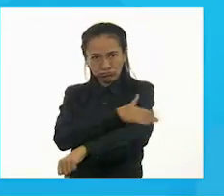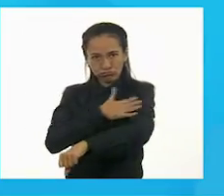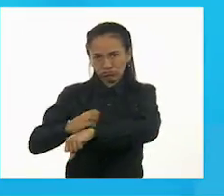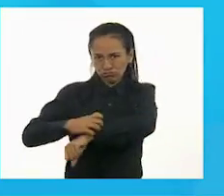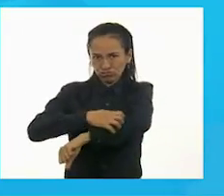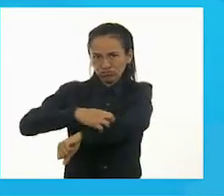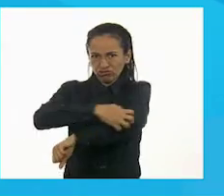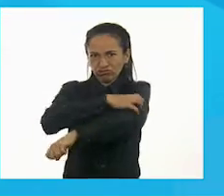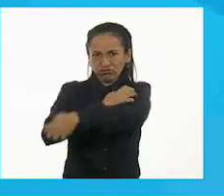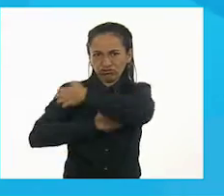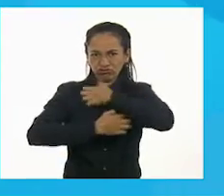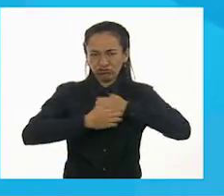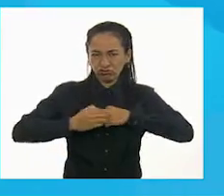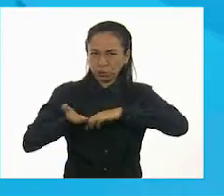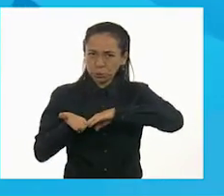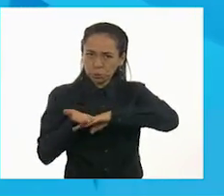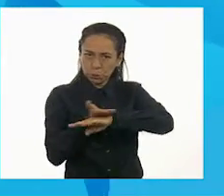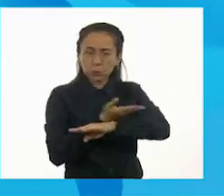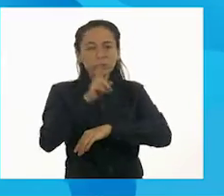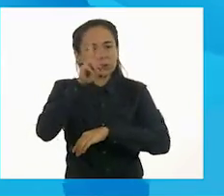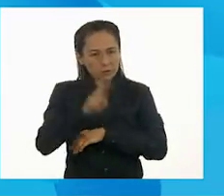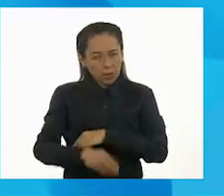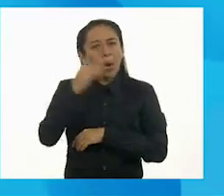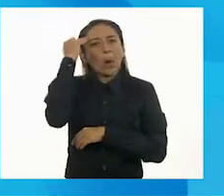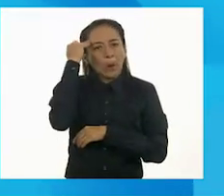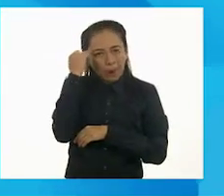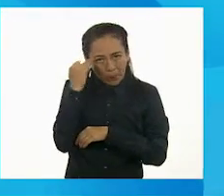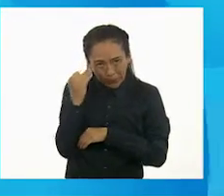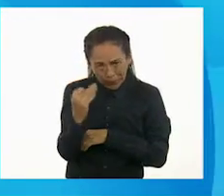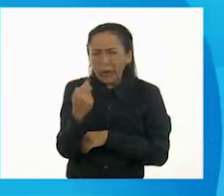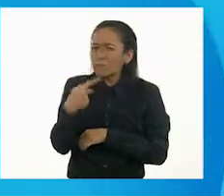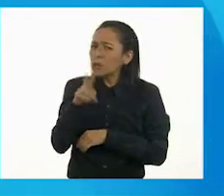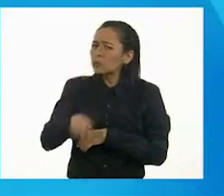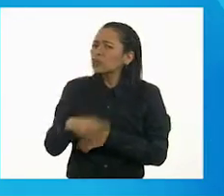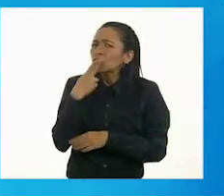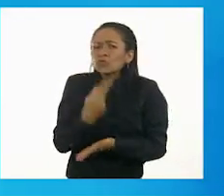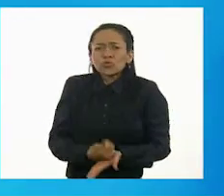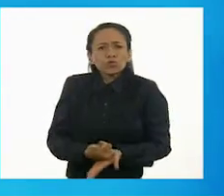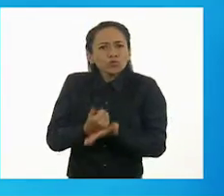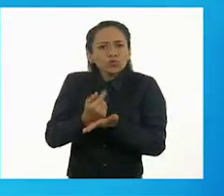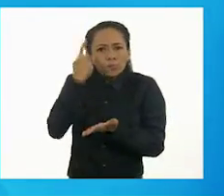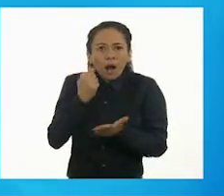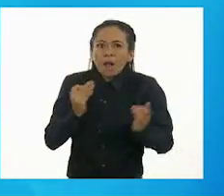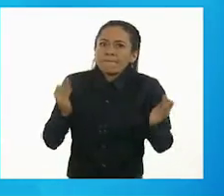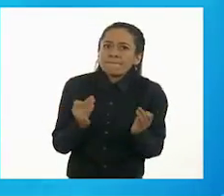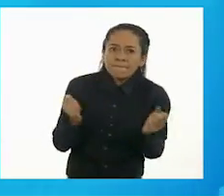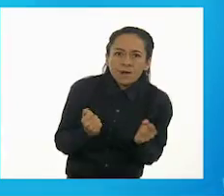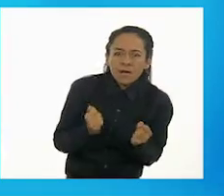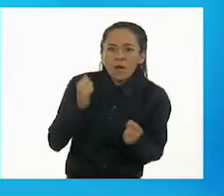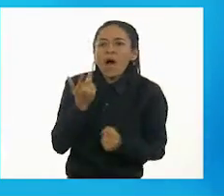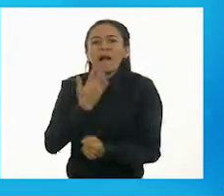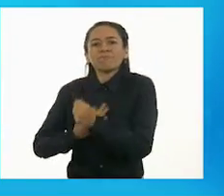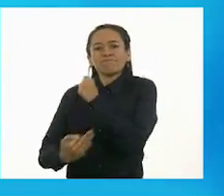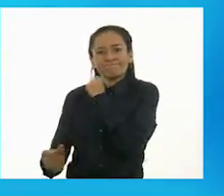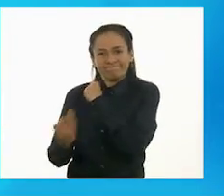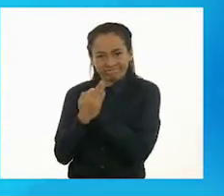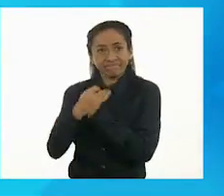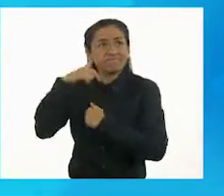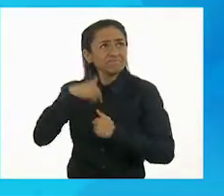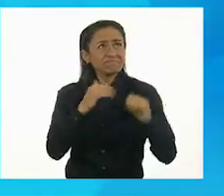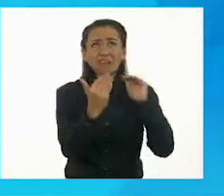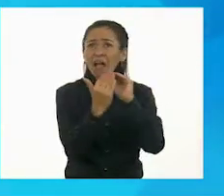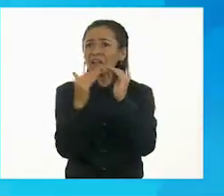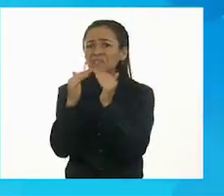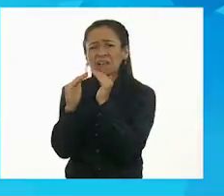Sin embargo, nos sirve mucho porque nos protege del frío. En este lugar hay pocas casas. Entonces, el viento